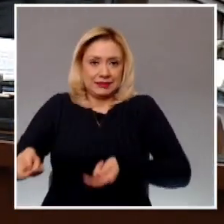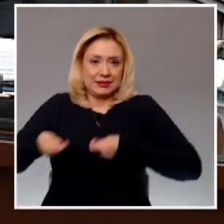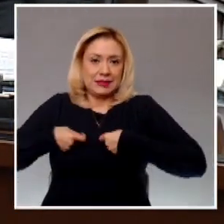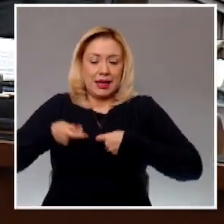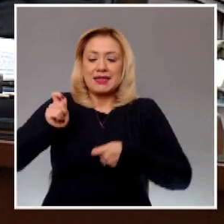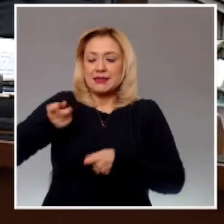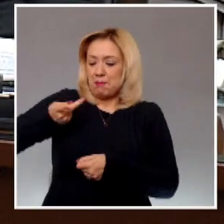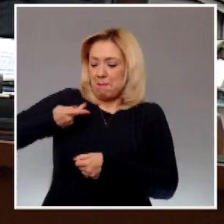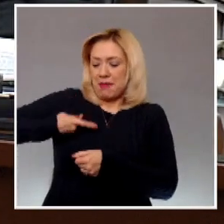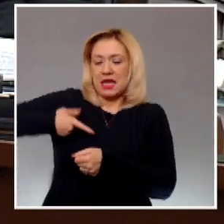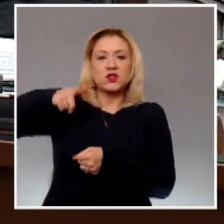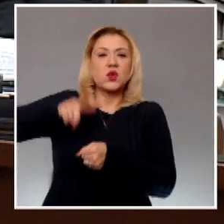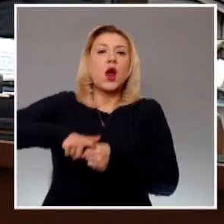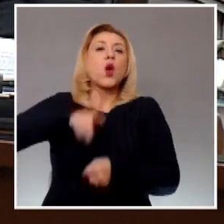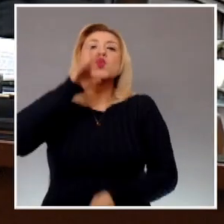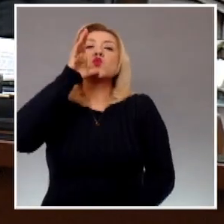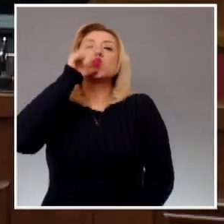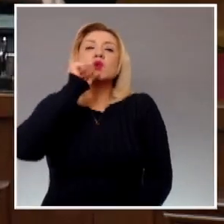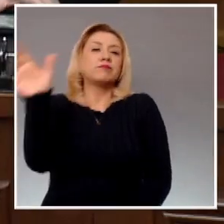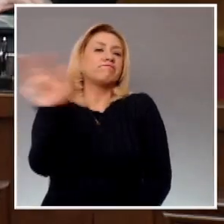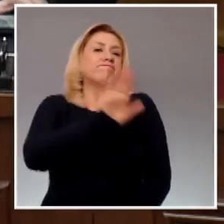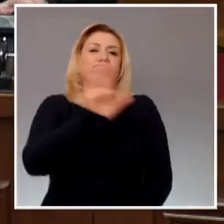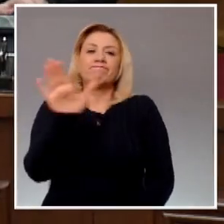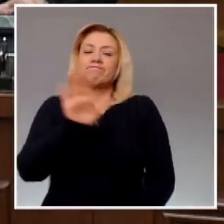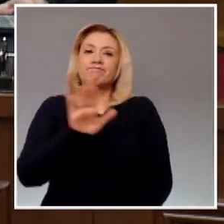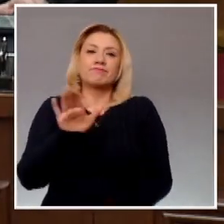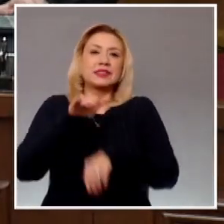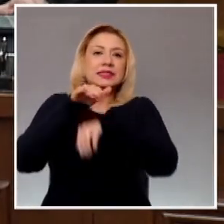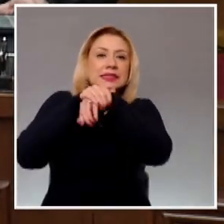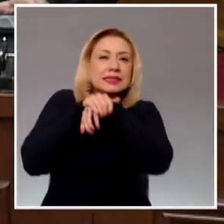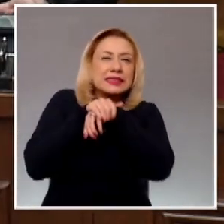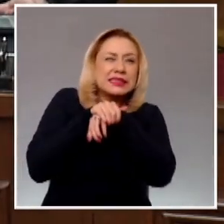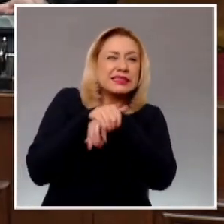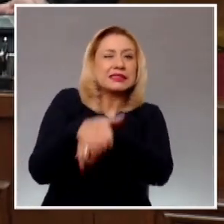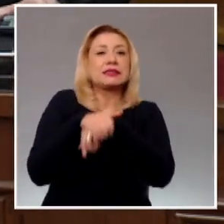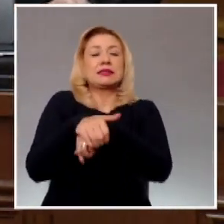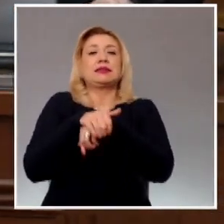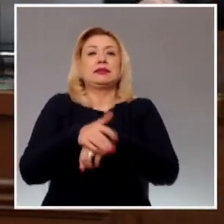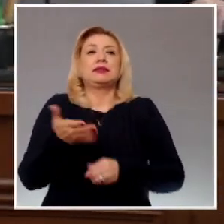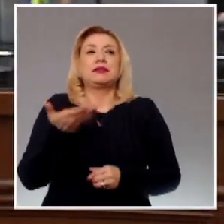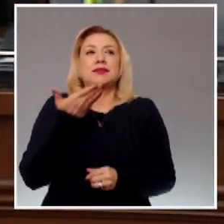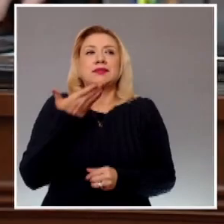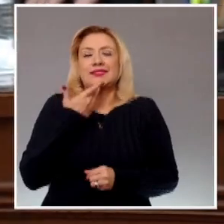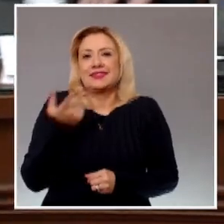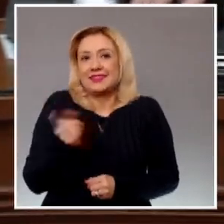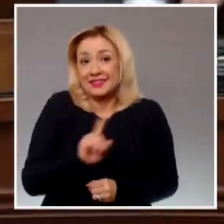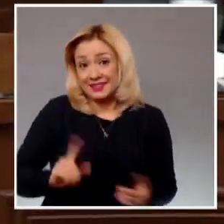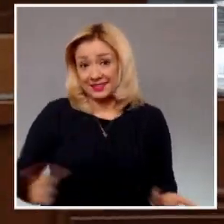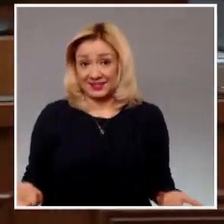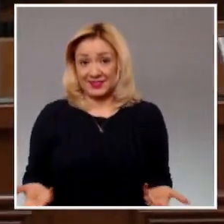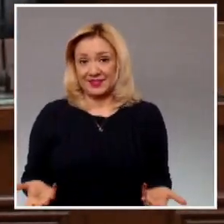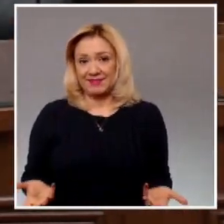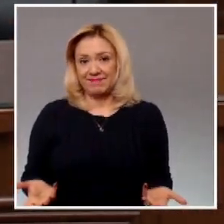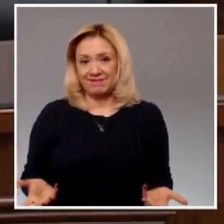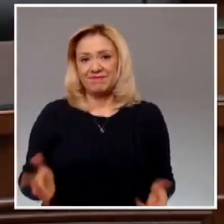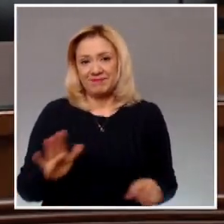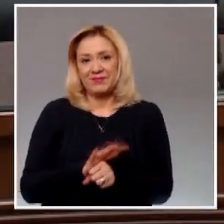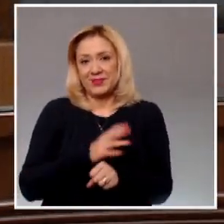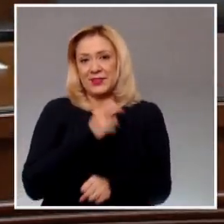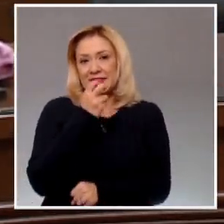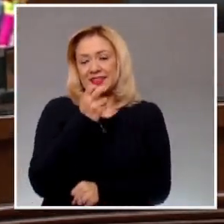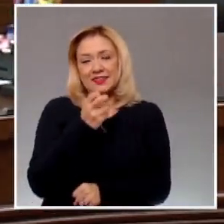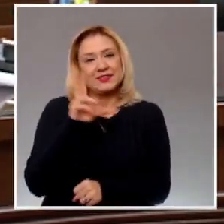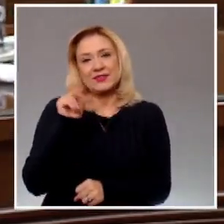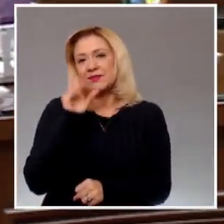discusión o amistad íntima o enemistad manifiesta con alguno de los interesados, sus representantes, patronos o